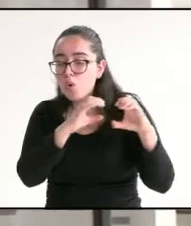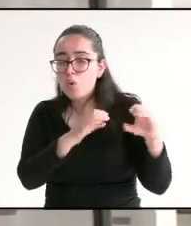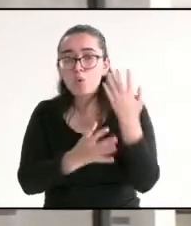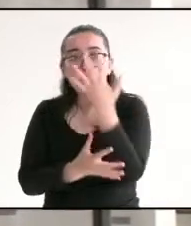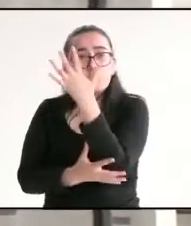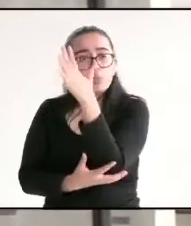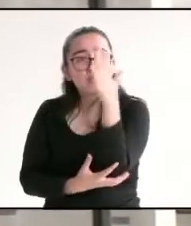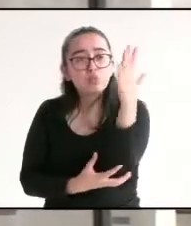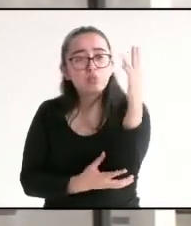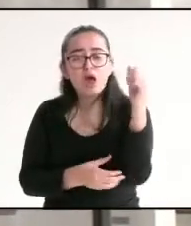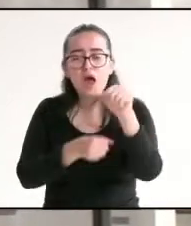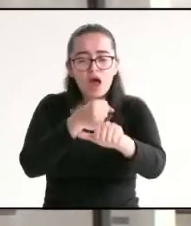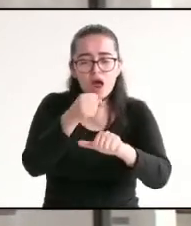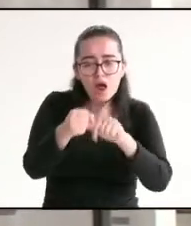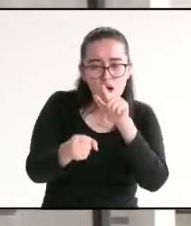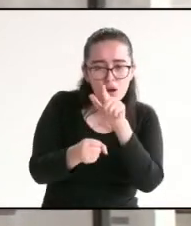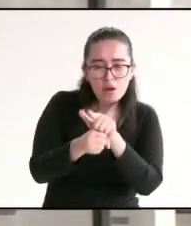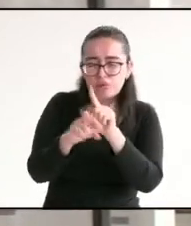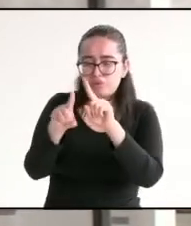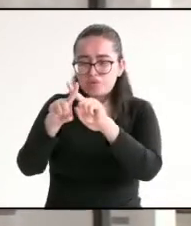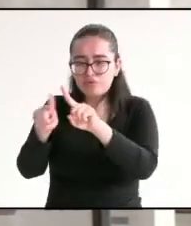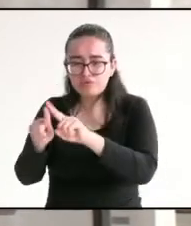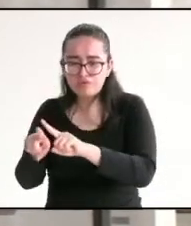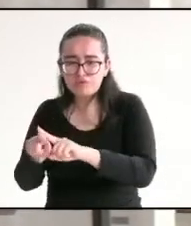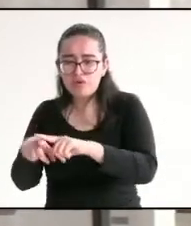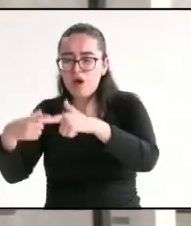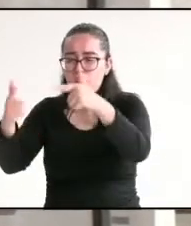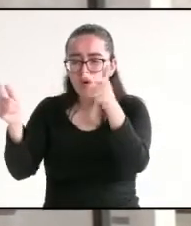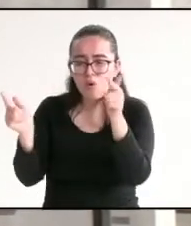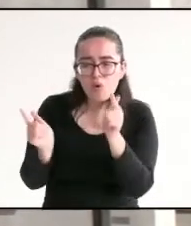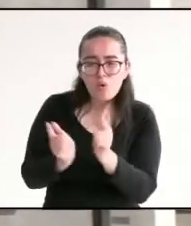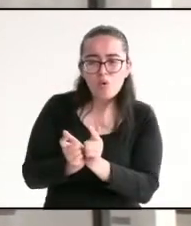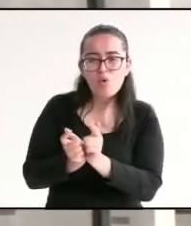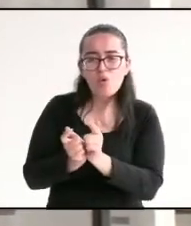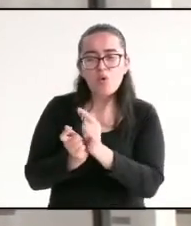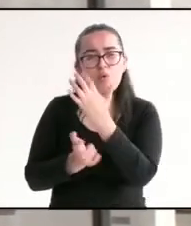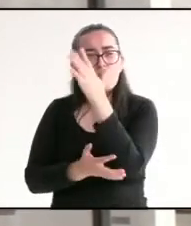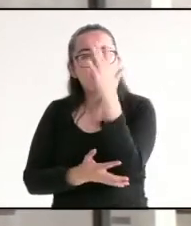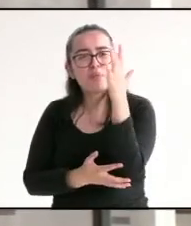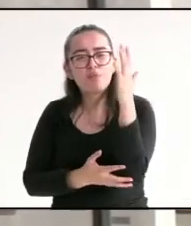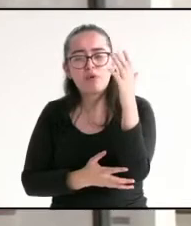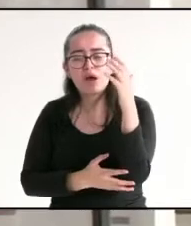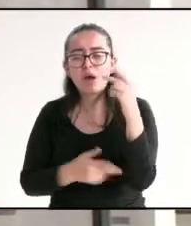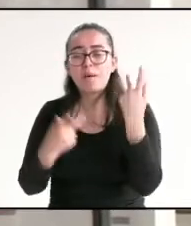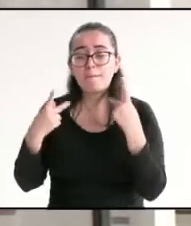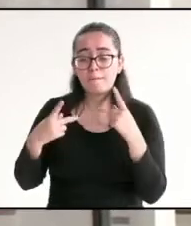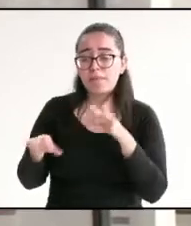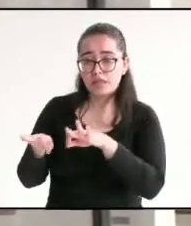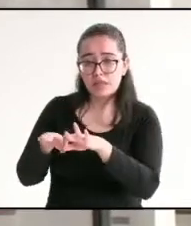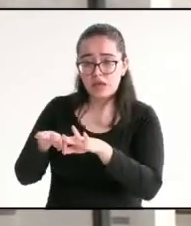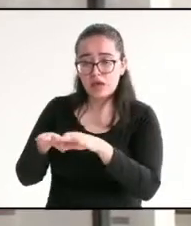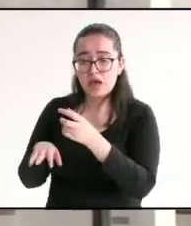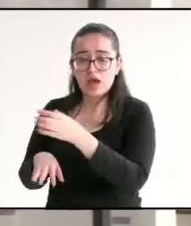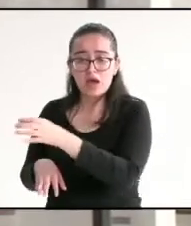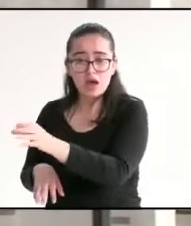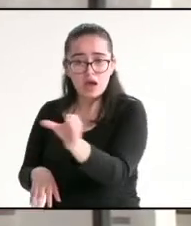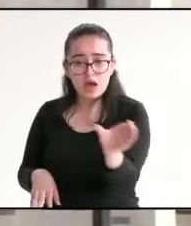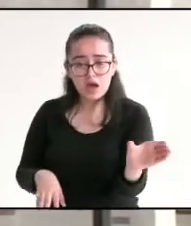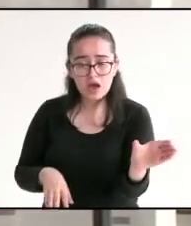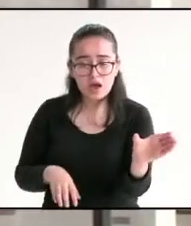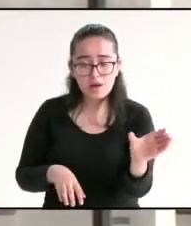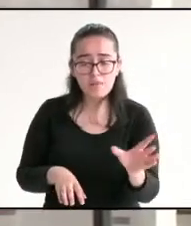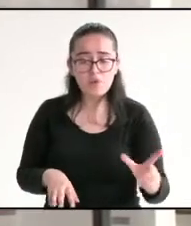Y a través de una Comisión de Medio Ambiente con integrada por personas del campo y de los funcionarios,